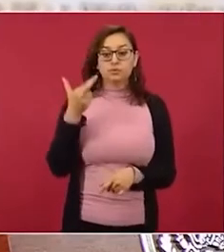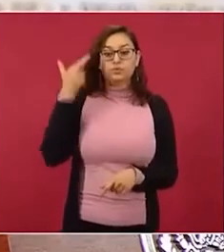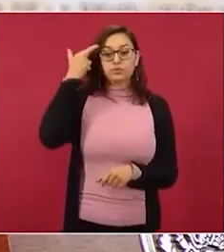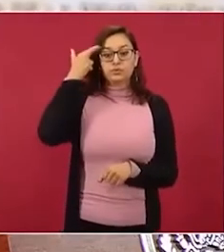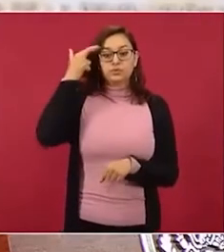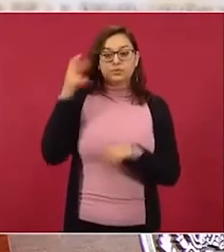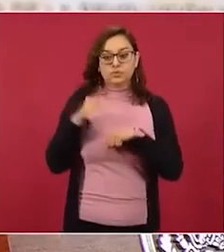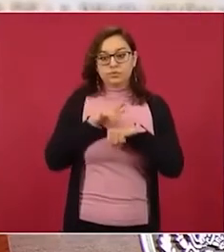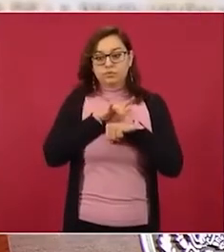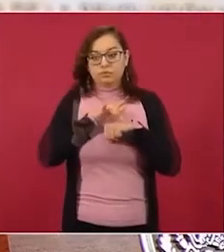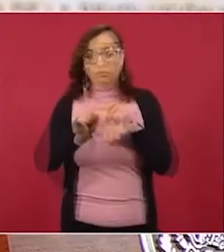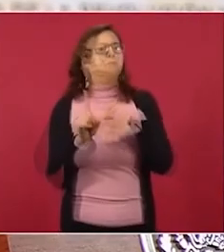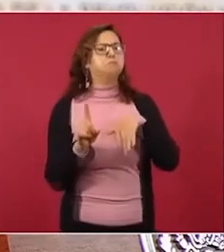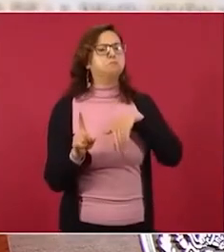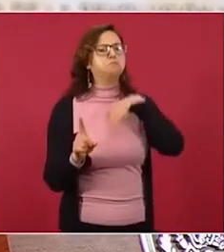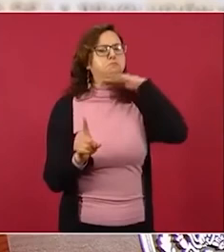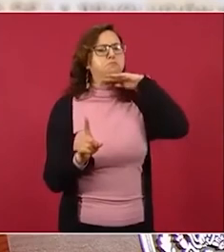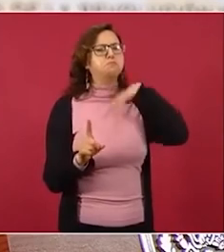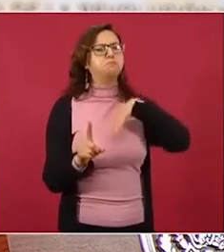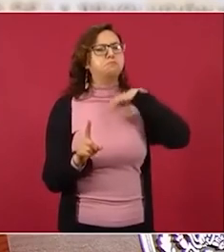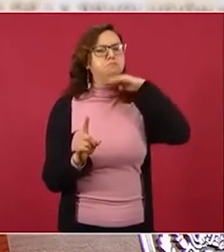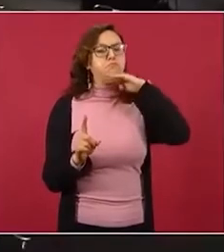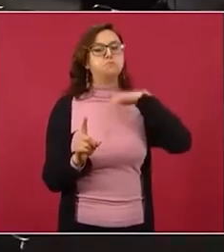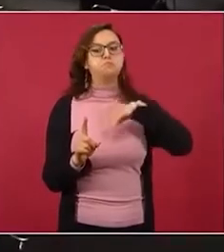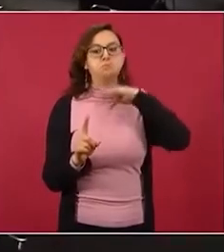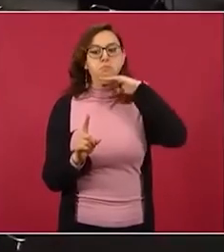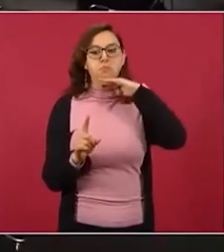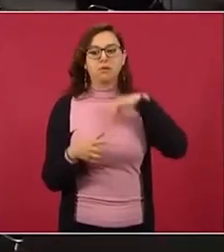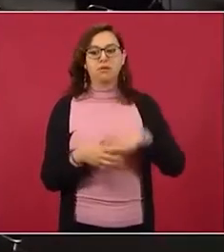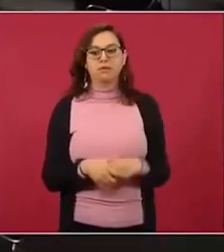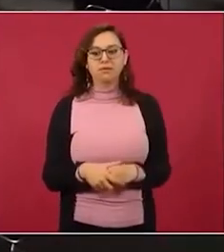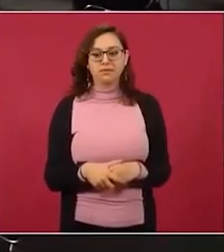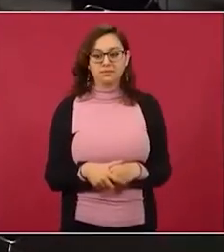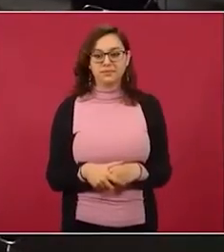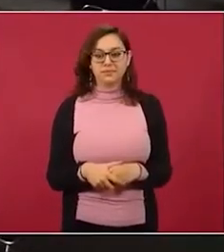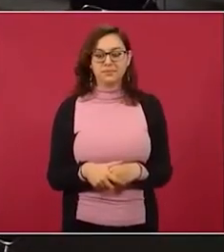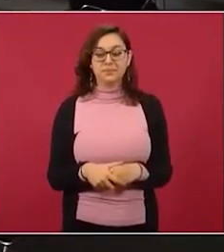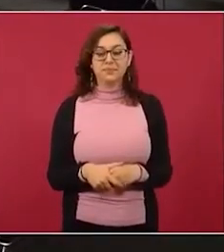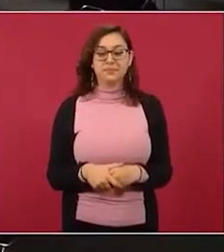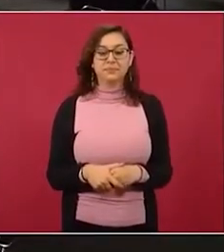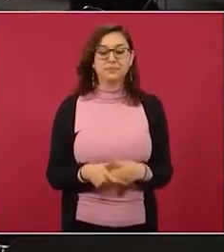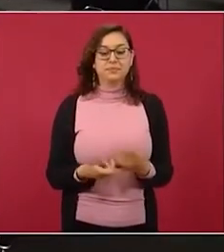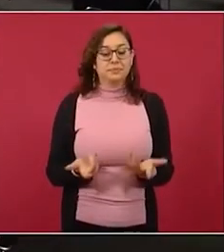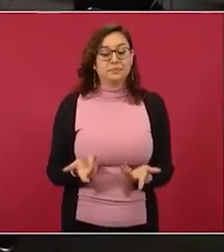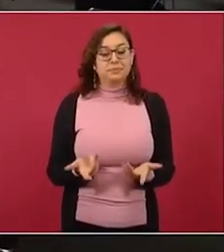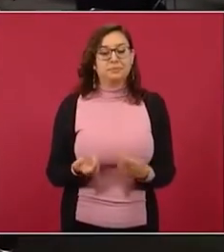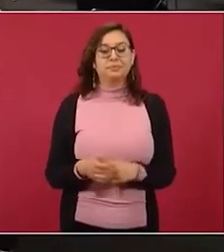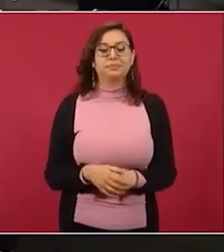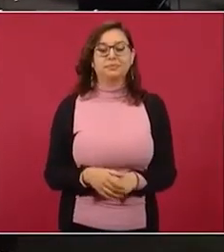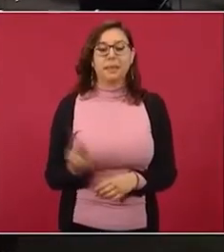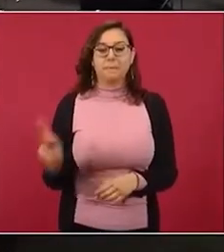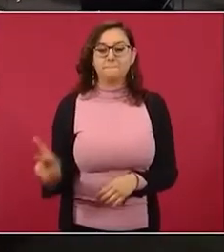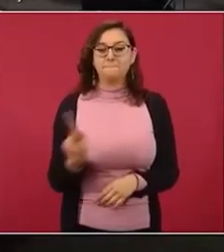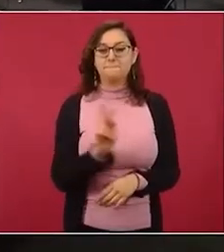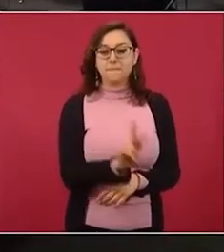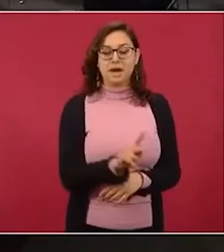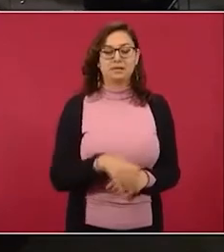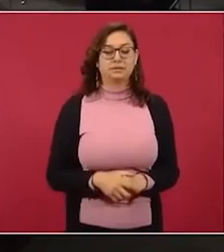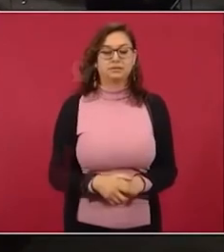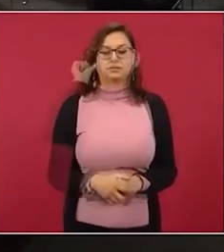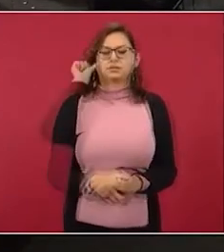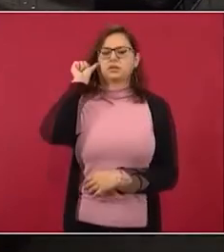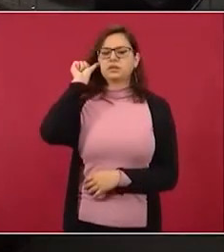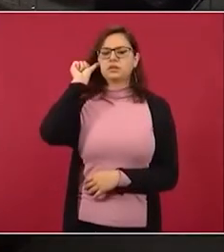se dan cuenta ayer por ejemplo estaba yo viendo como el señor